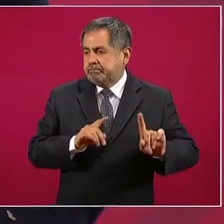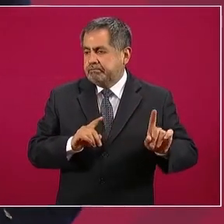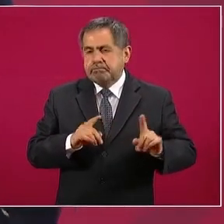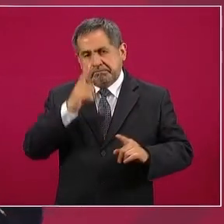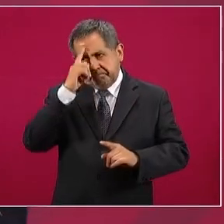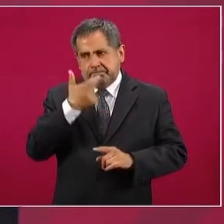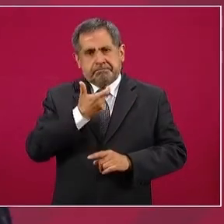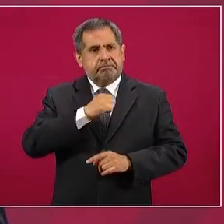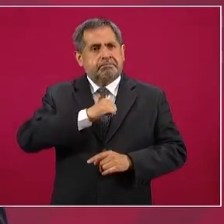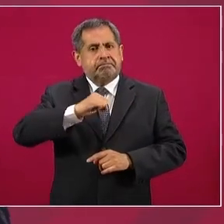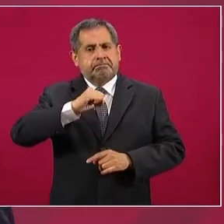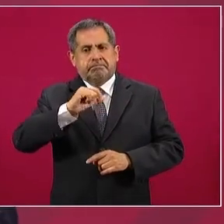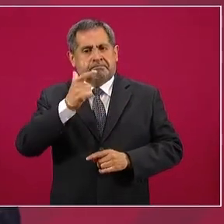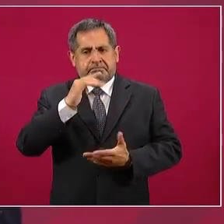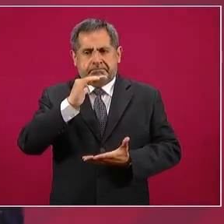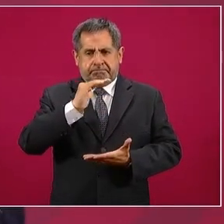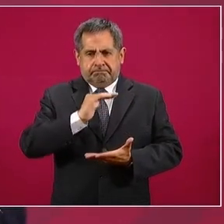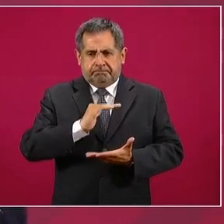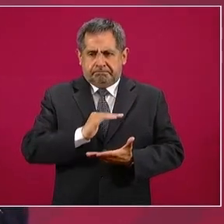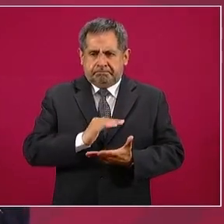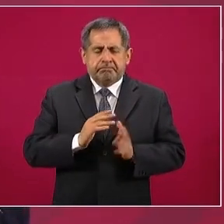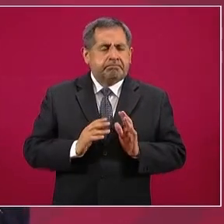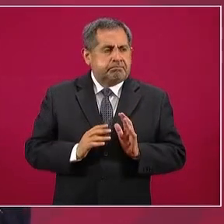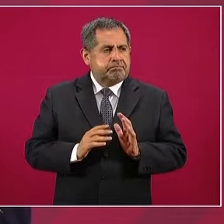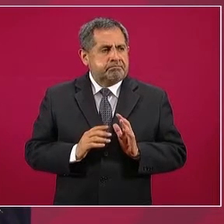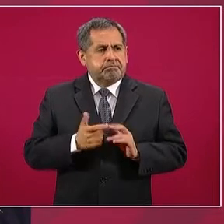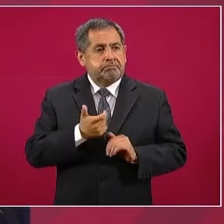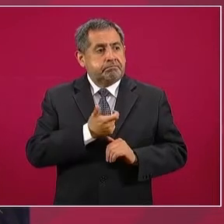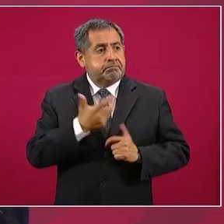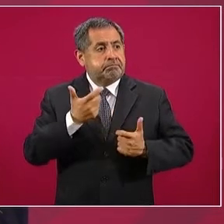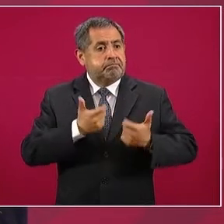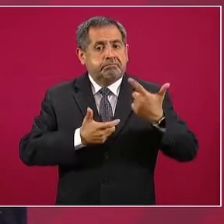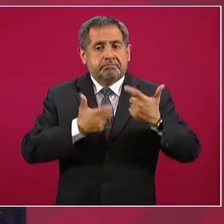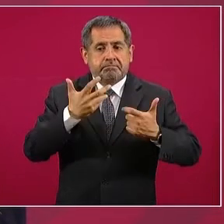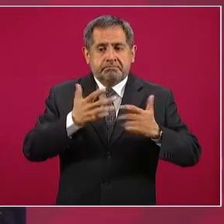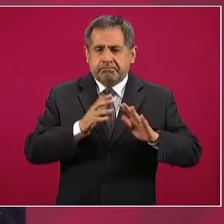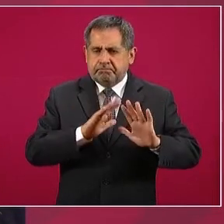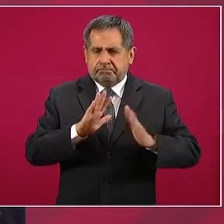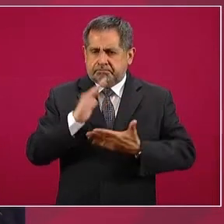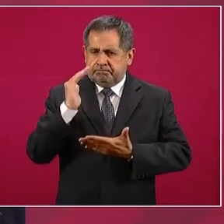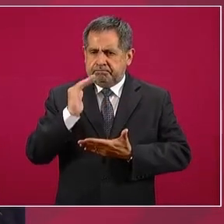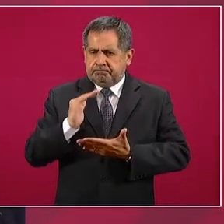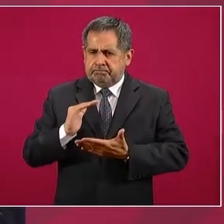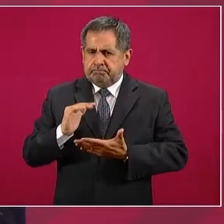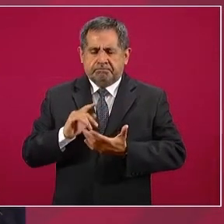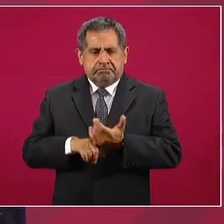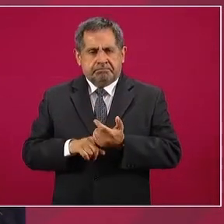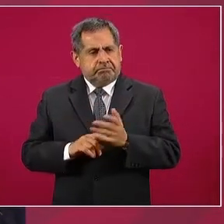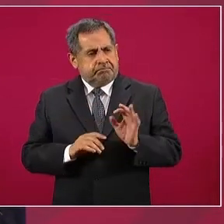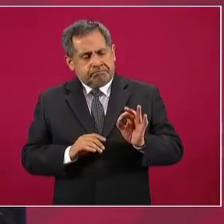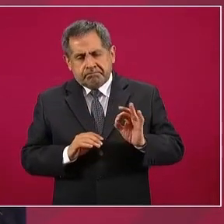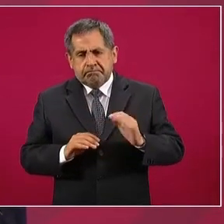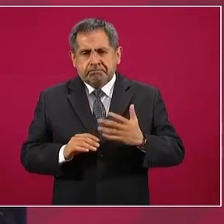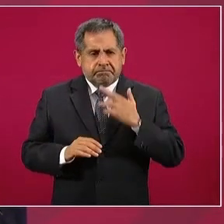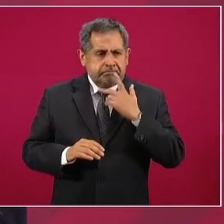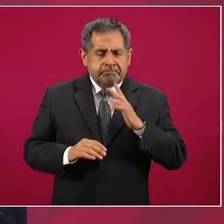o inflación, en términos técnicos.